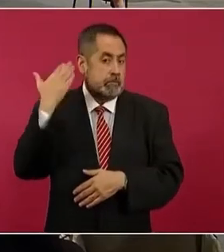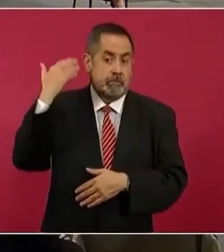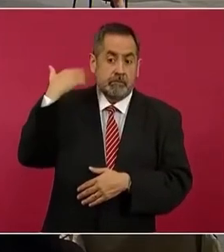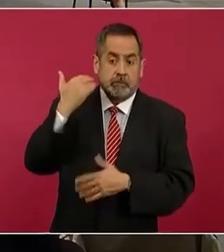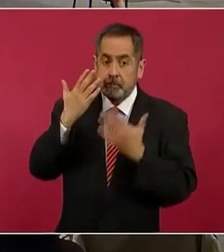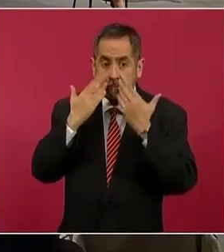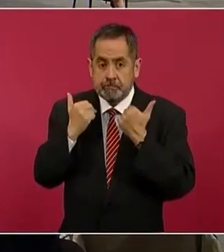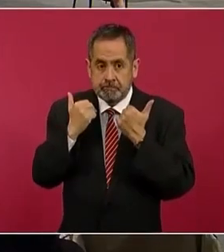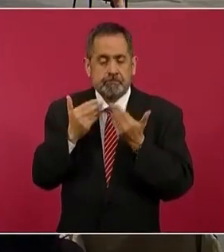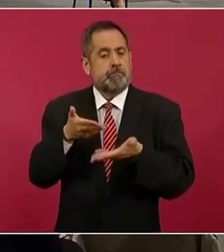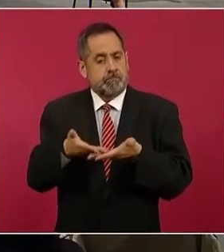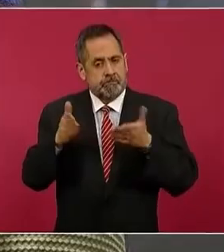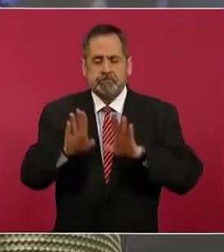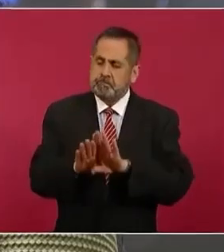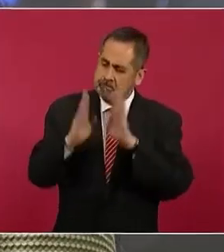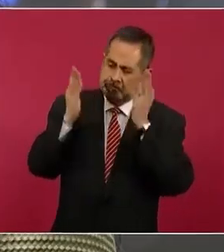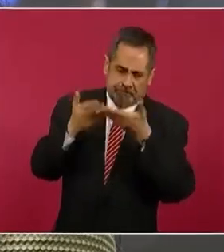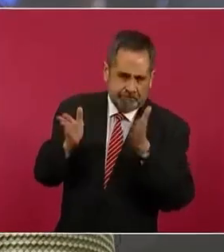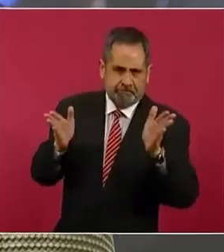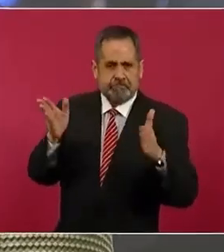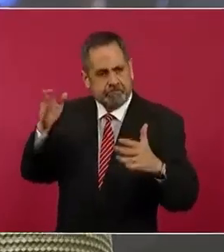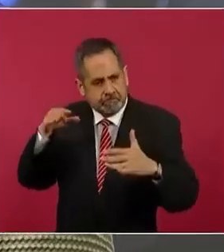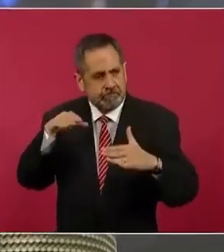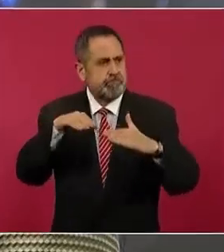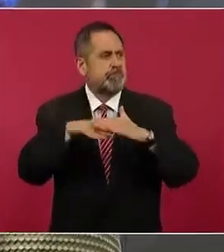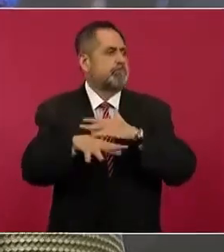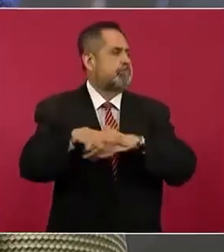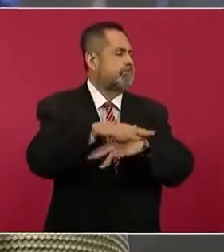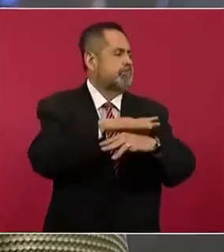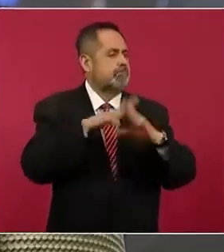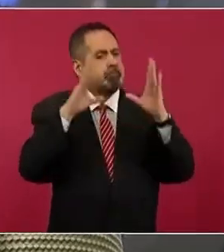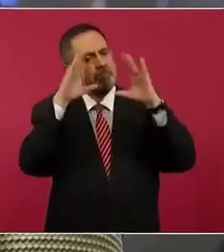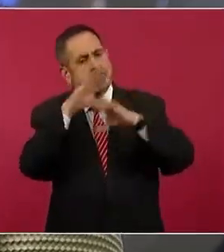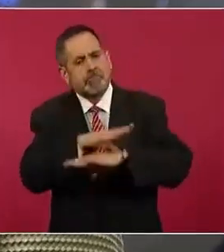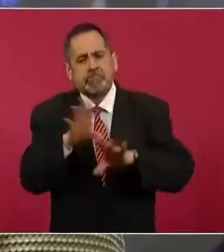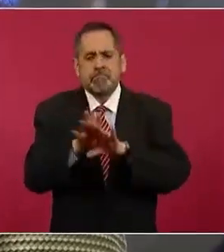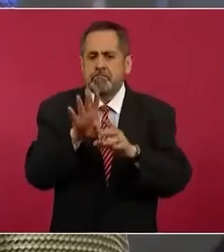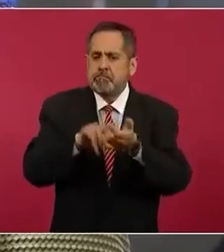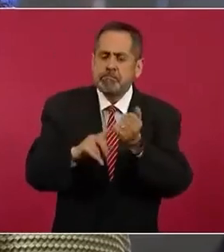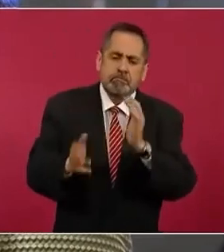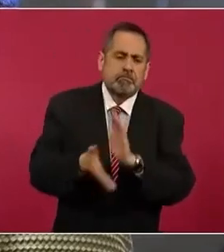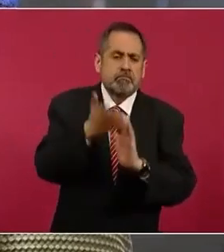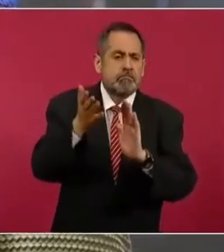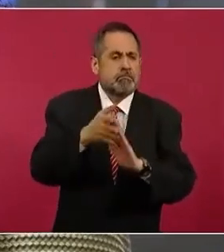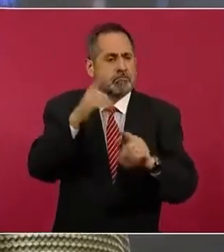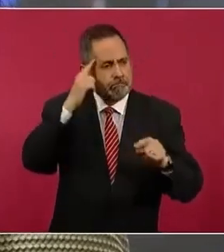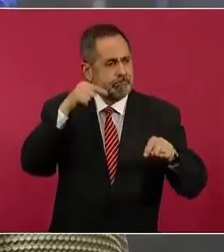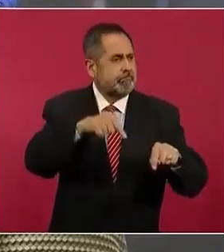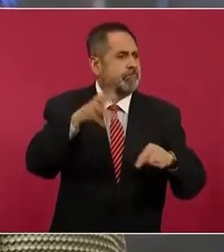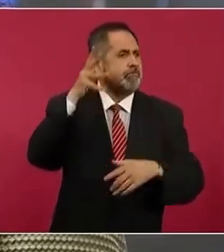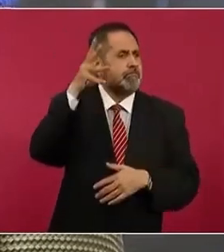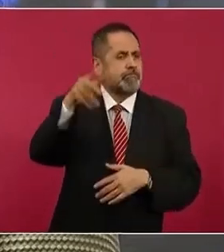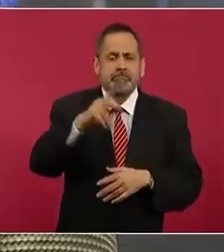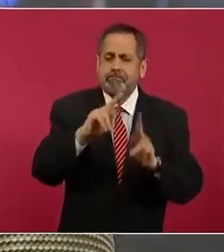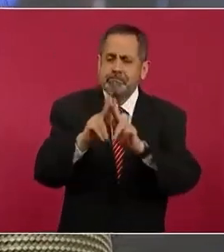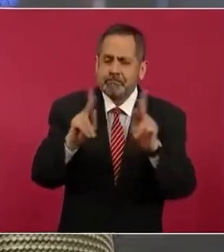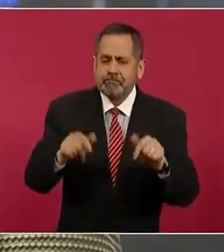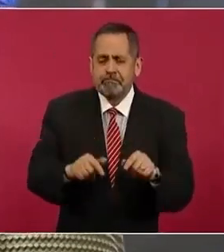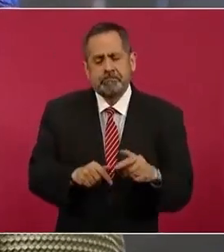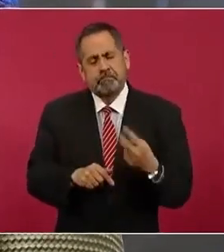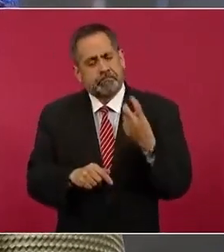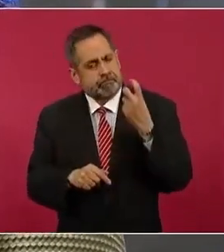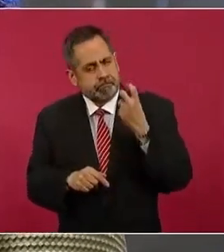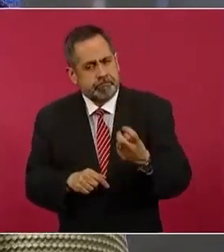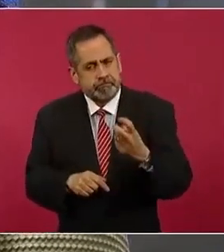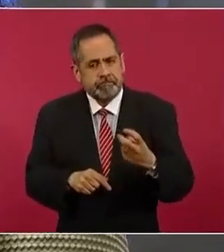apuesta cultural por la diversidad, por la inclusión, por la construcción de paz, han hecho que se reconozca